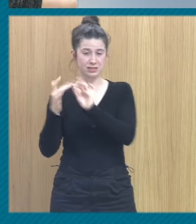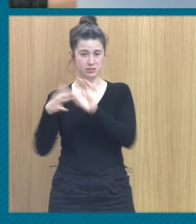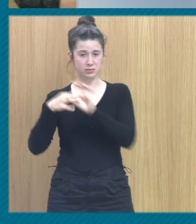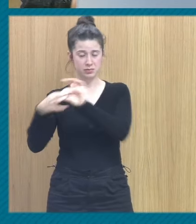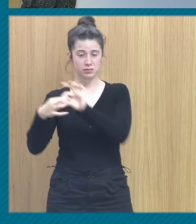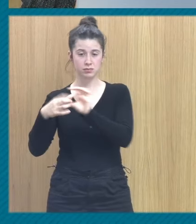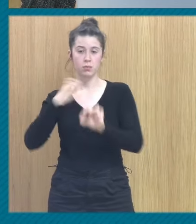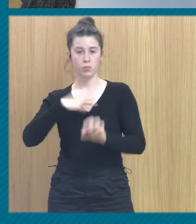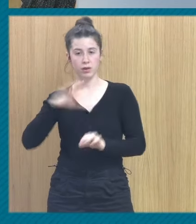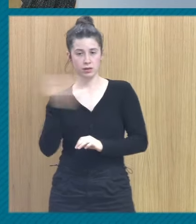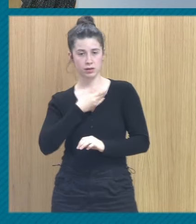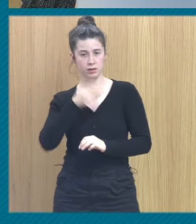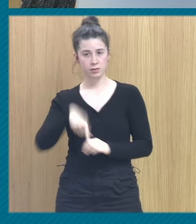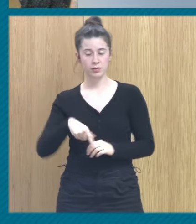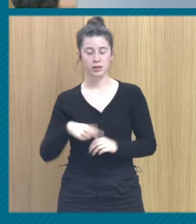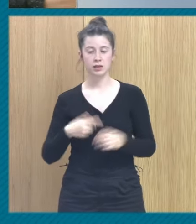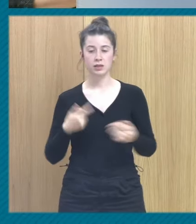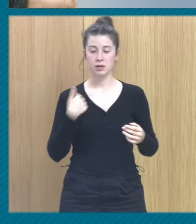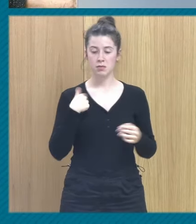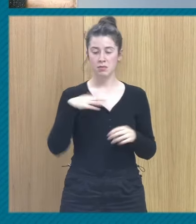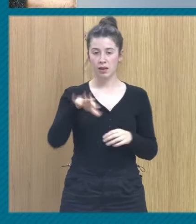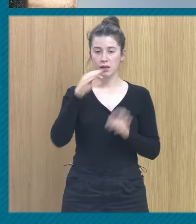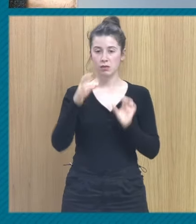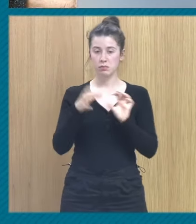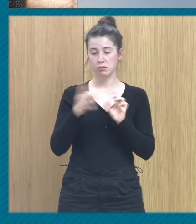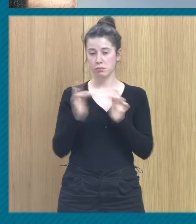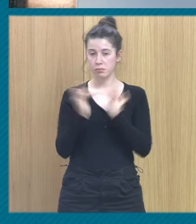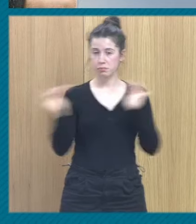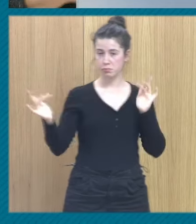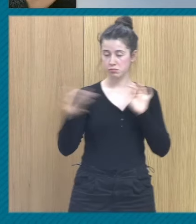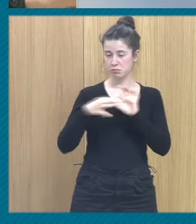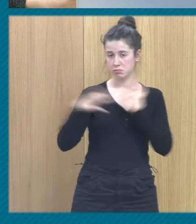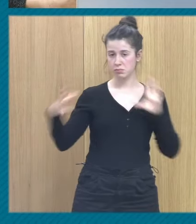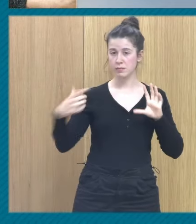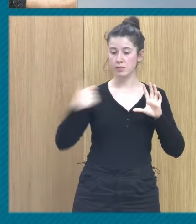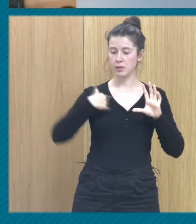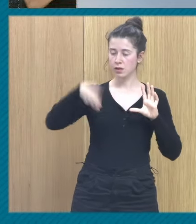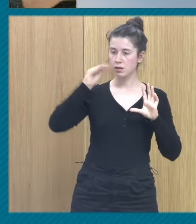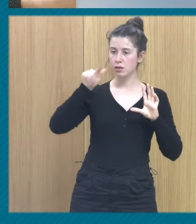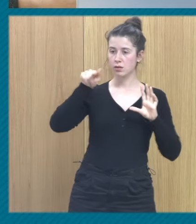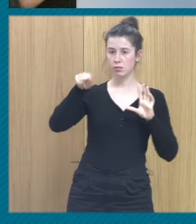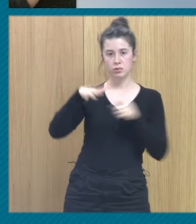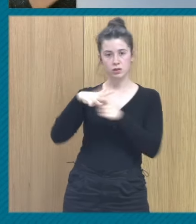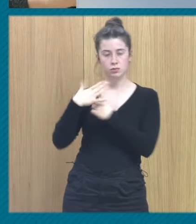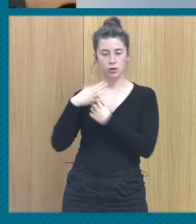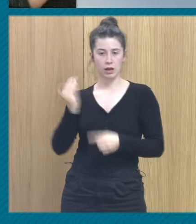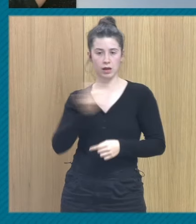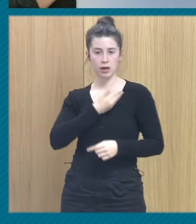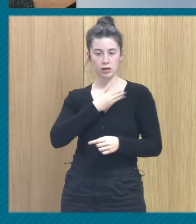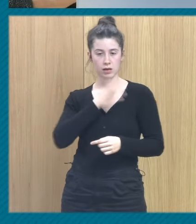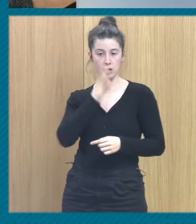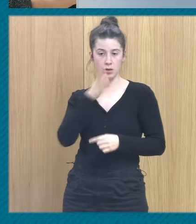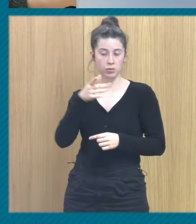decido mantenerme alejada de ellos, pero al mismo tiempo entiendo que todo el daño que me han producido me lo han producido desde su problemática